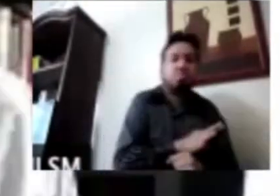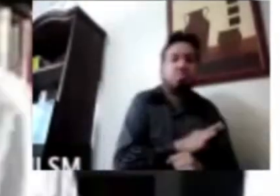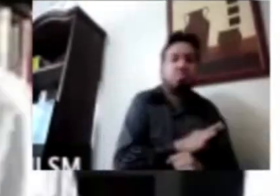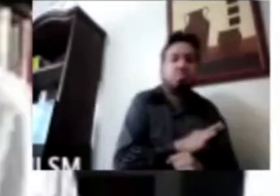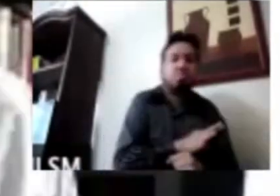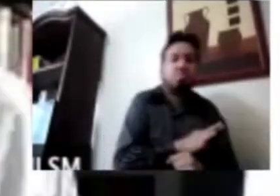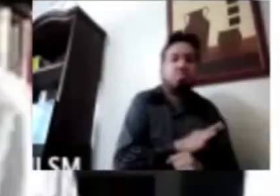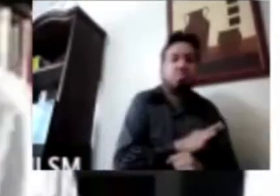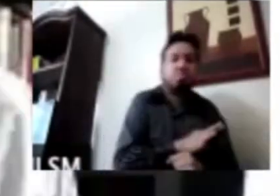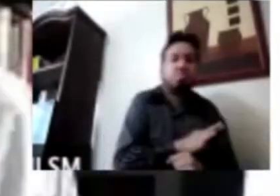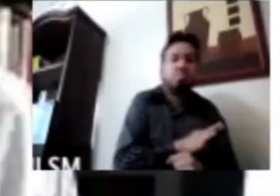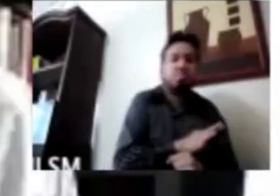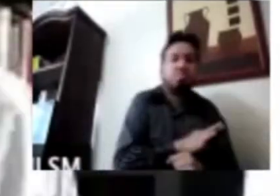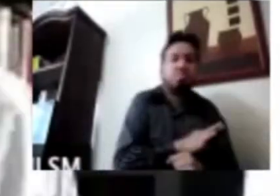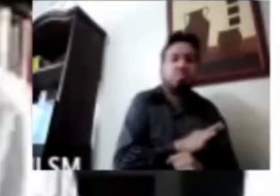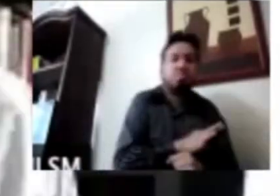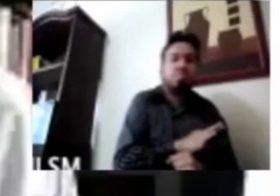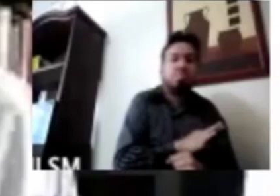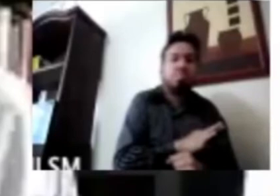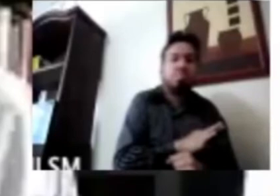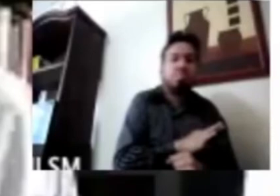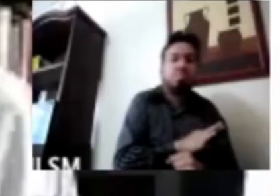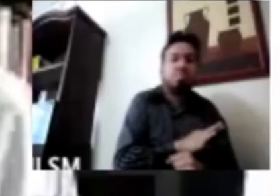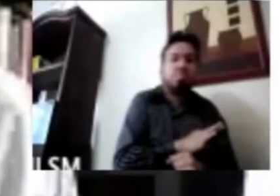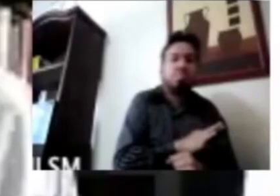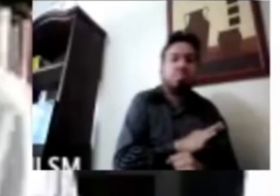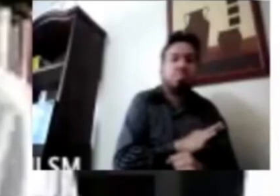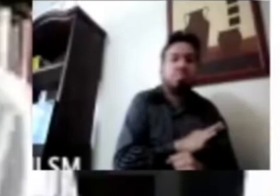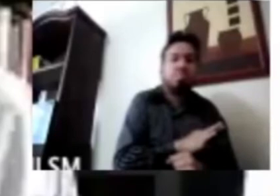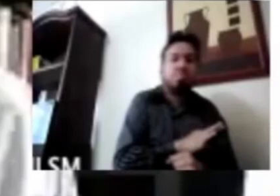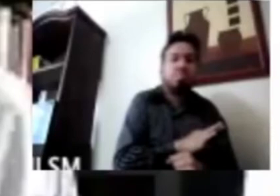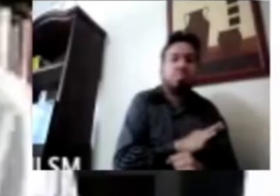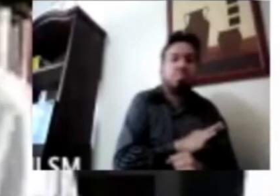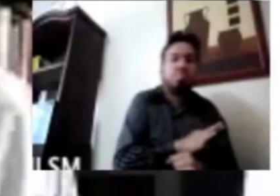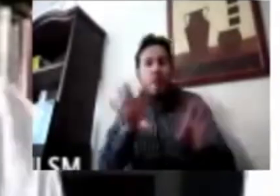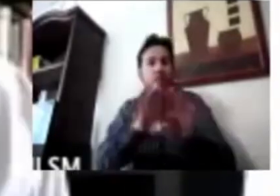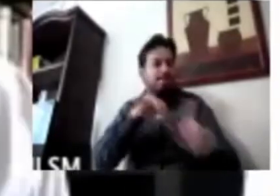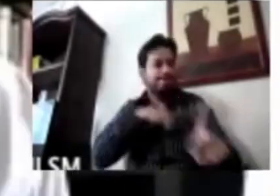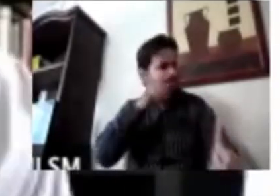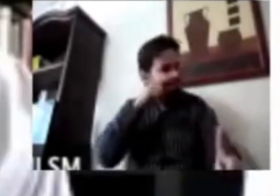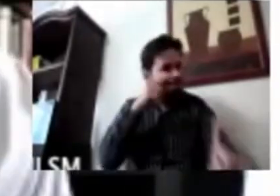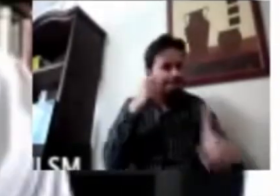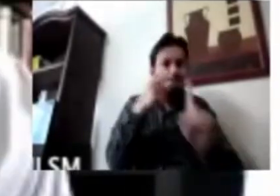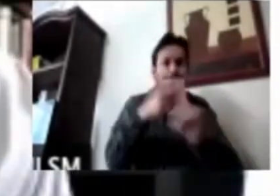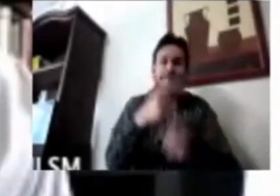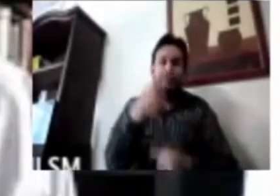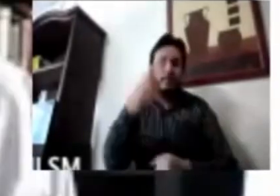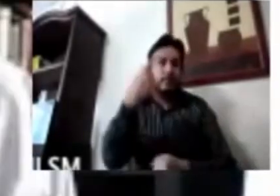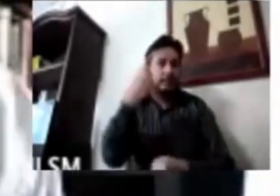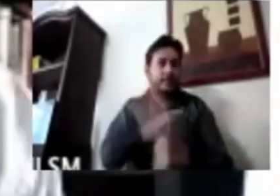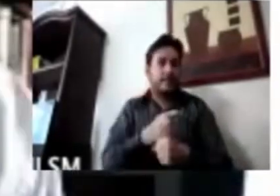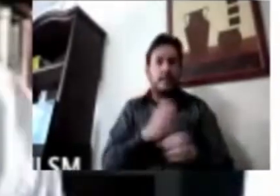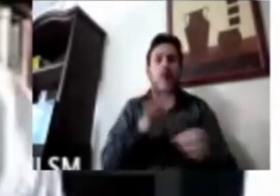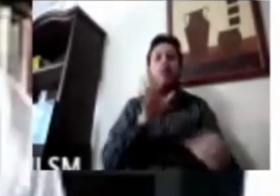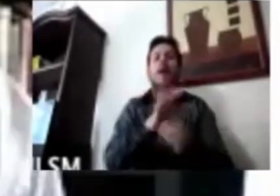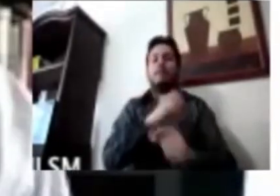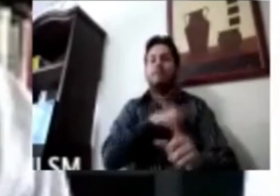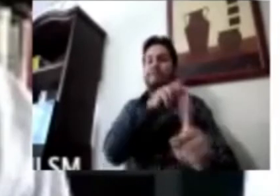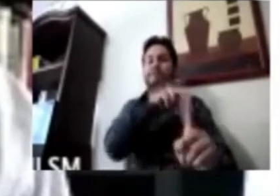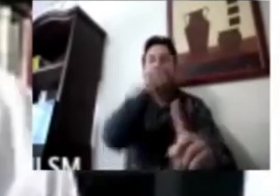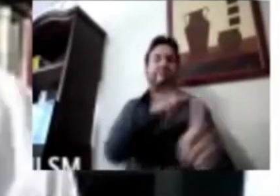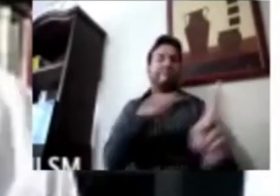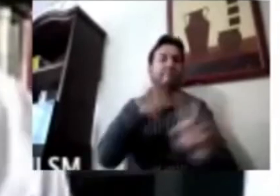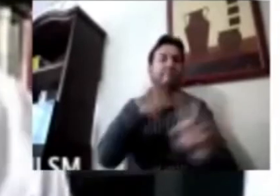del estado de ánimo de los mexicanos. Como punto uno, plantean cuáles han sido las percepciones sobre la salud.